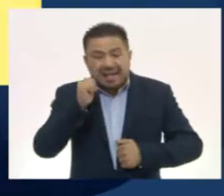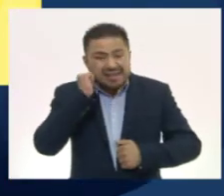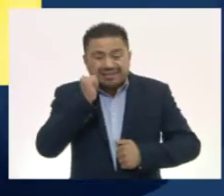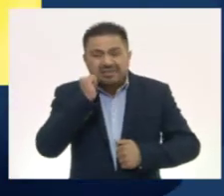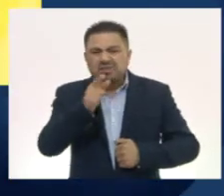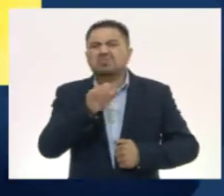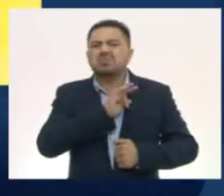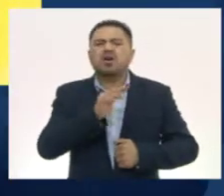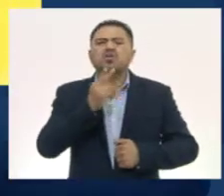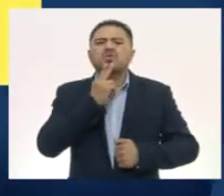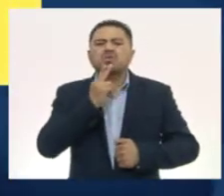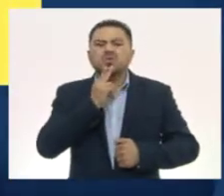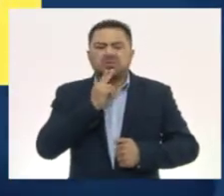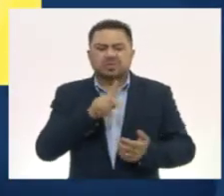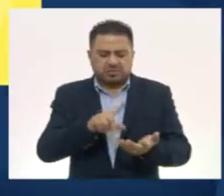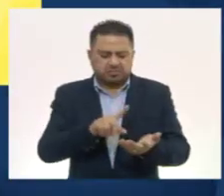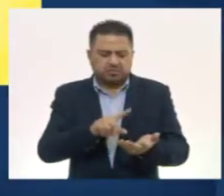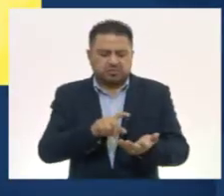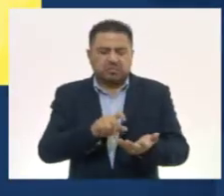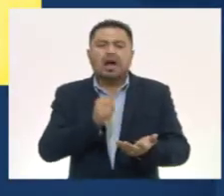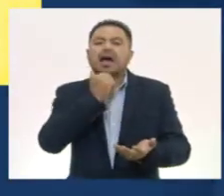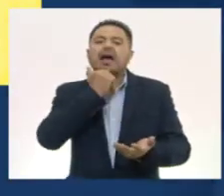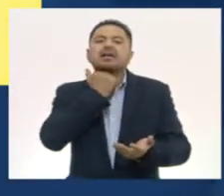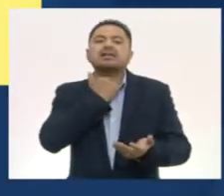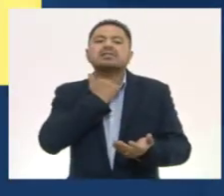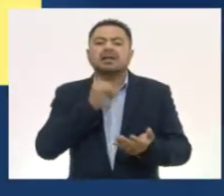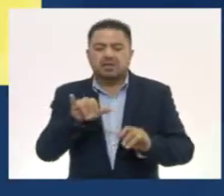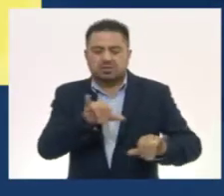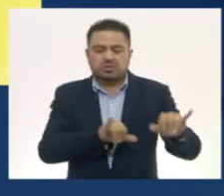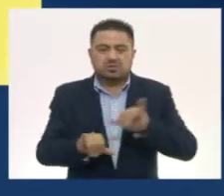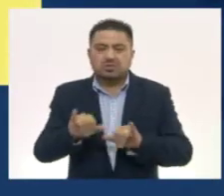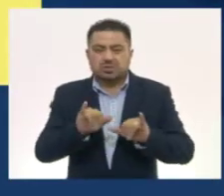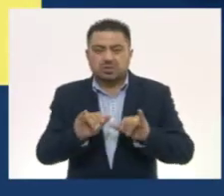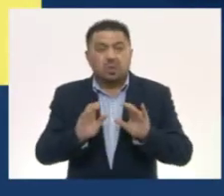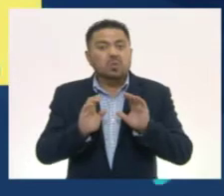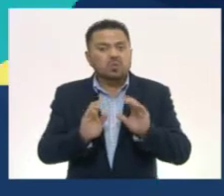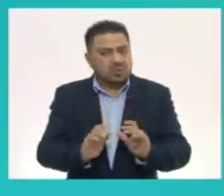jabón, usa desinfectantes a base de alcohol. ¡Cuídate!